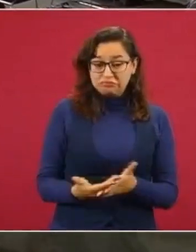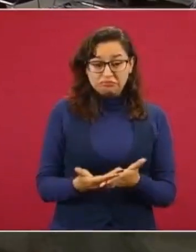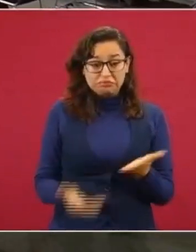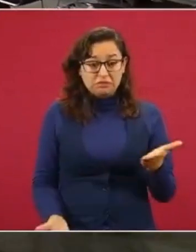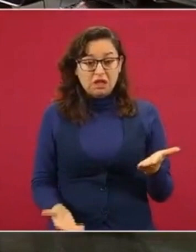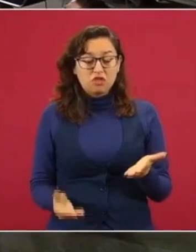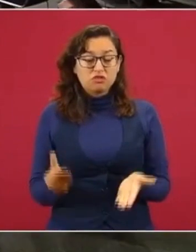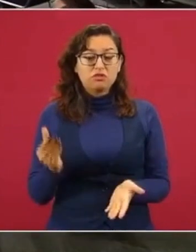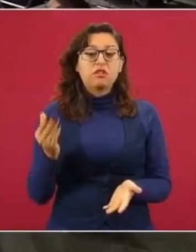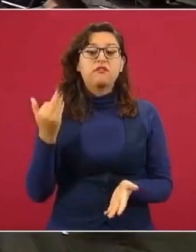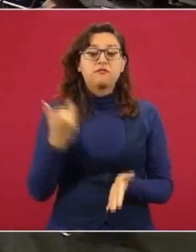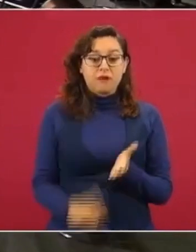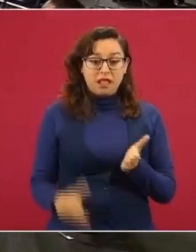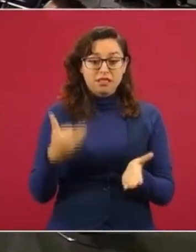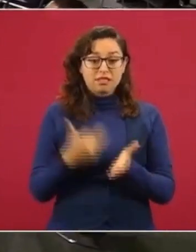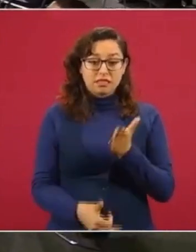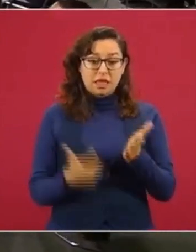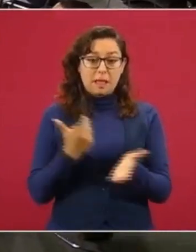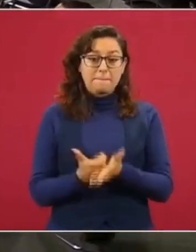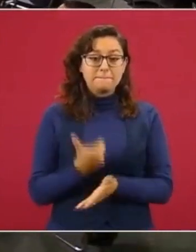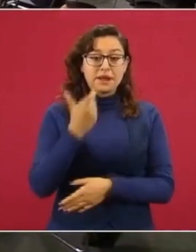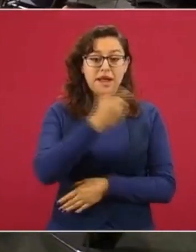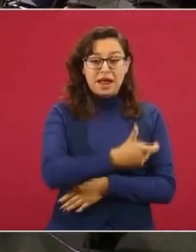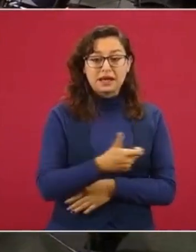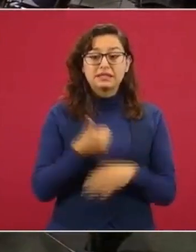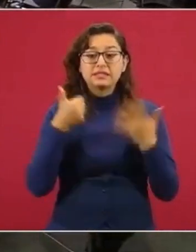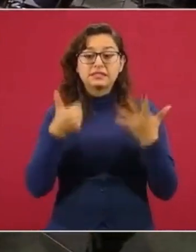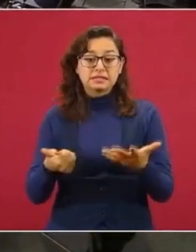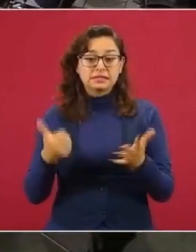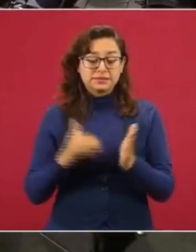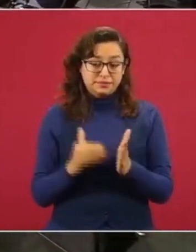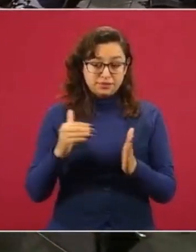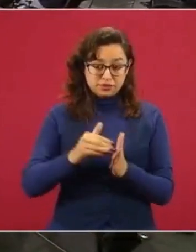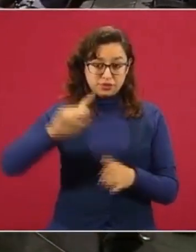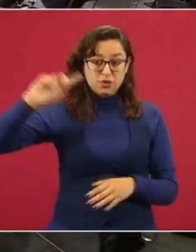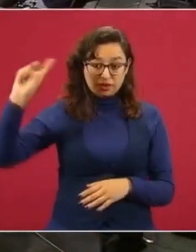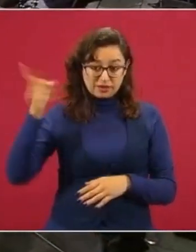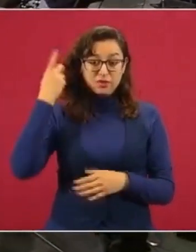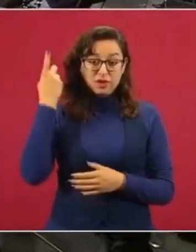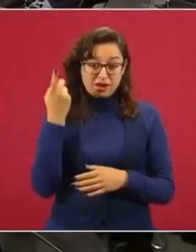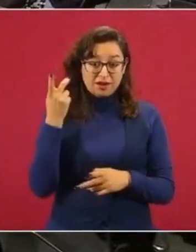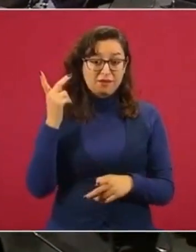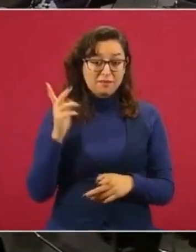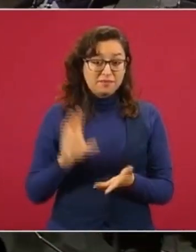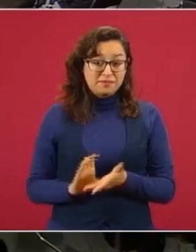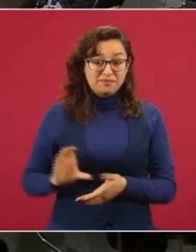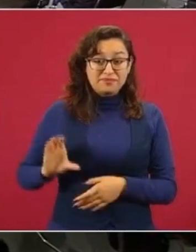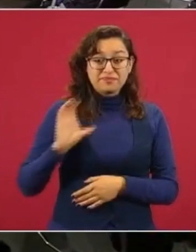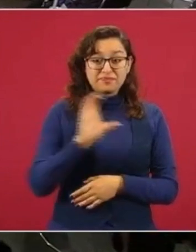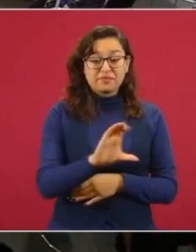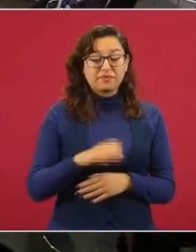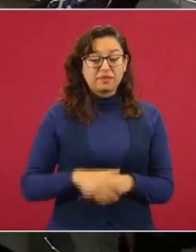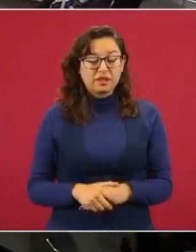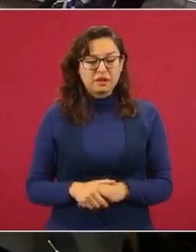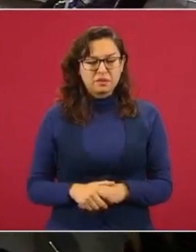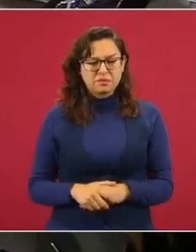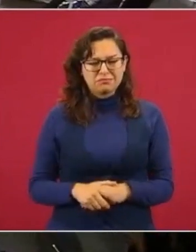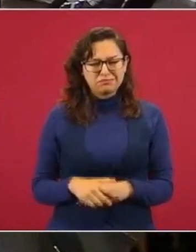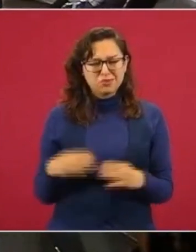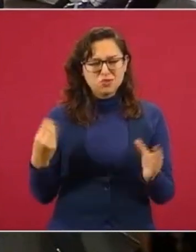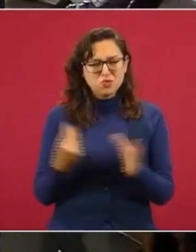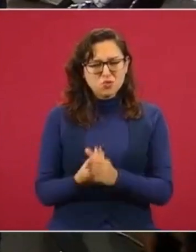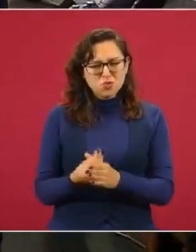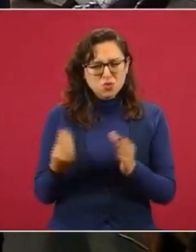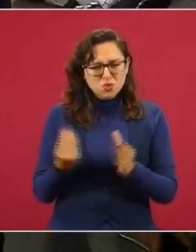¿Y saben que lo que se debe es para pagar un curso de capacitación